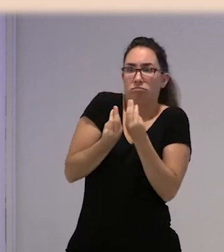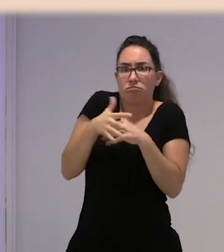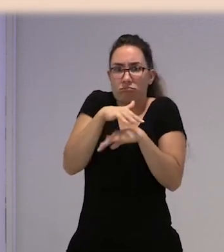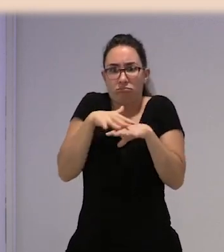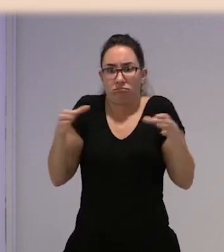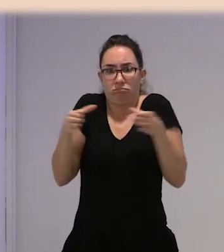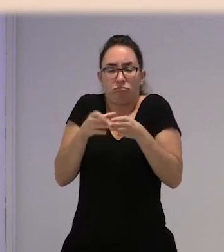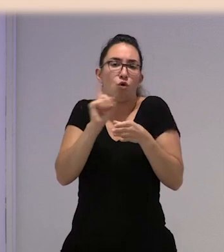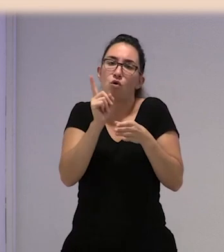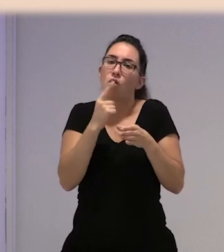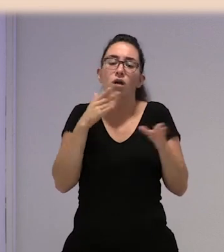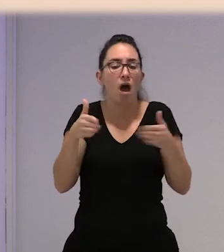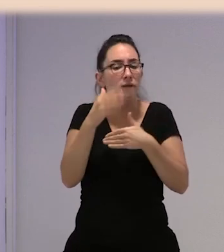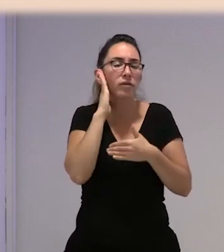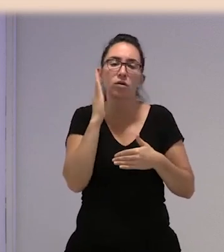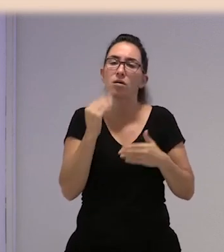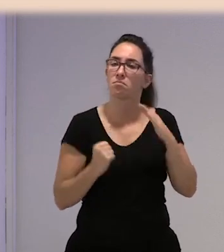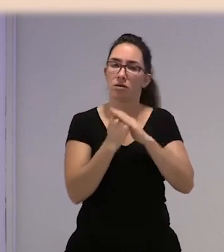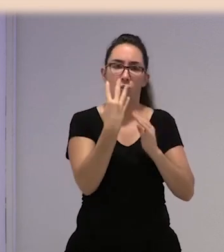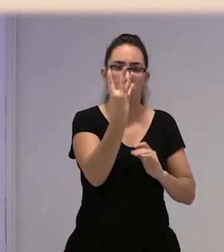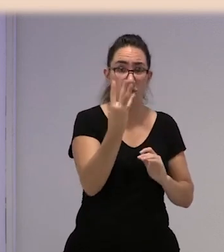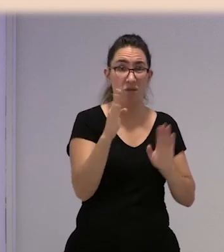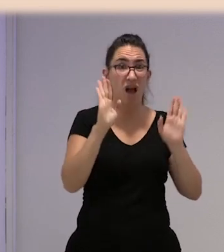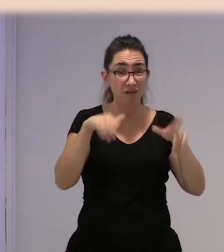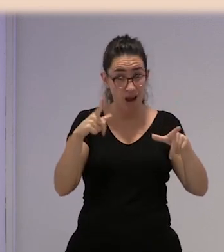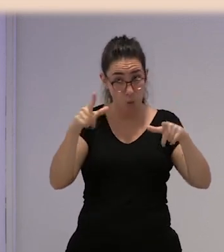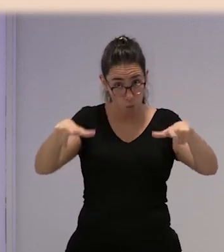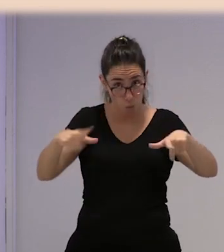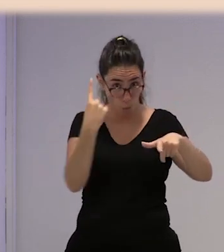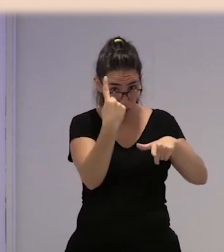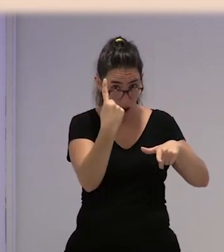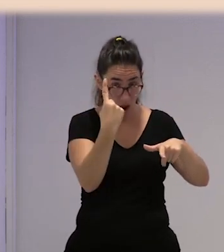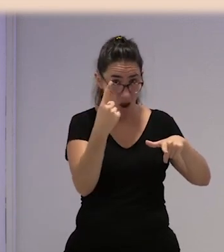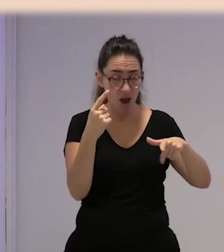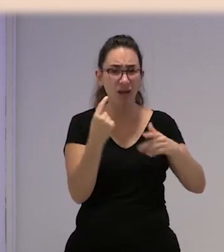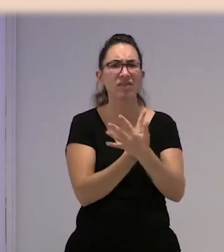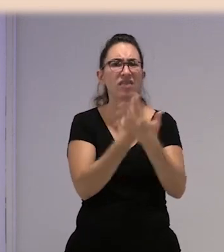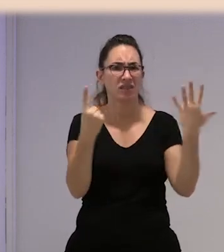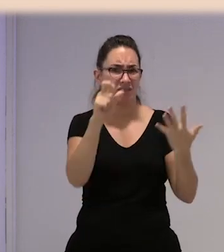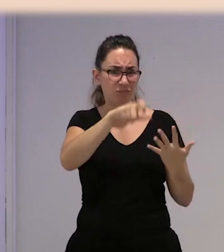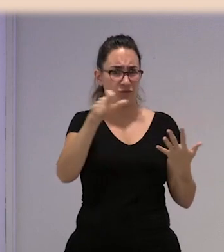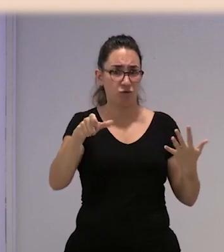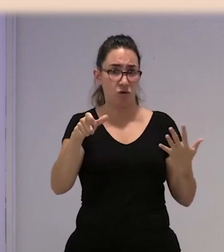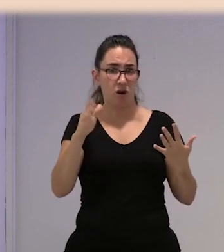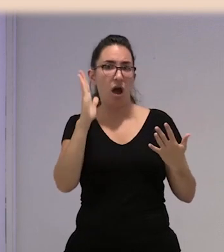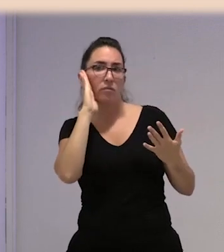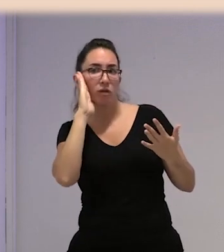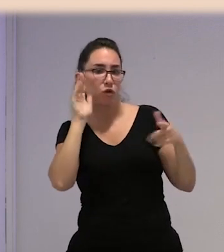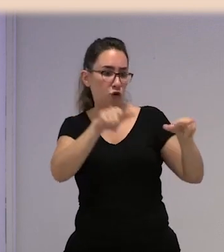Es que son 16 personas en un piso de dos habitaciones,